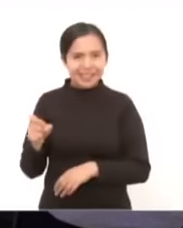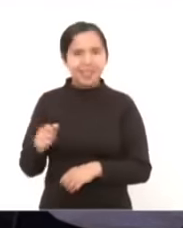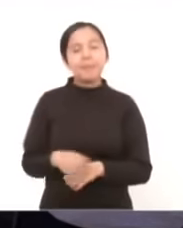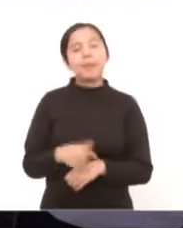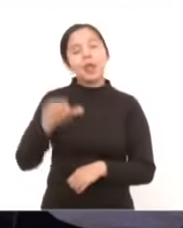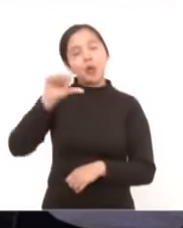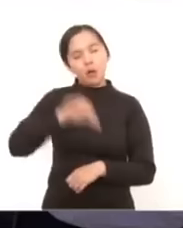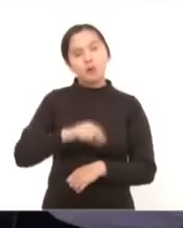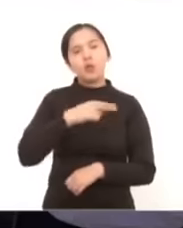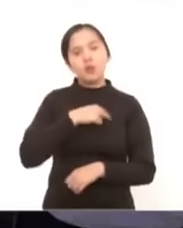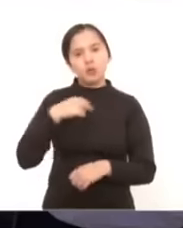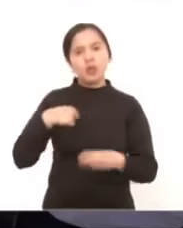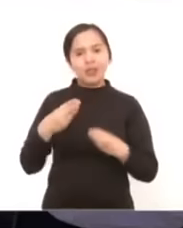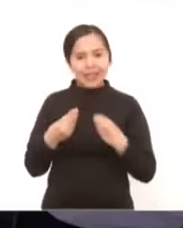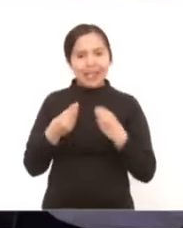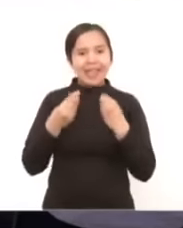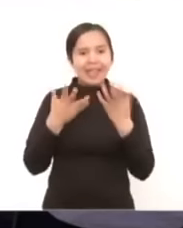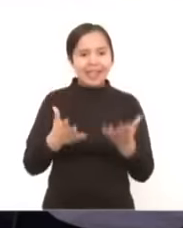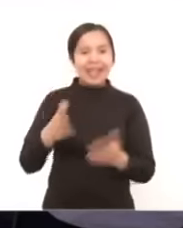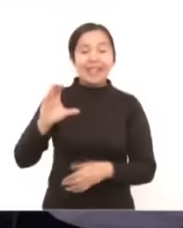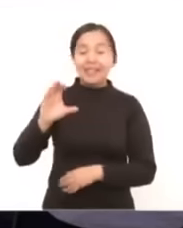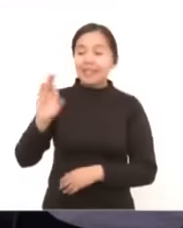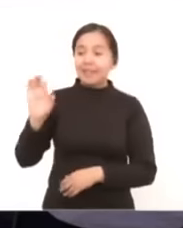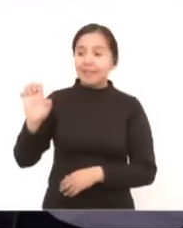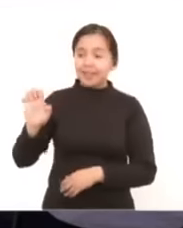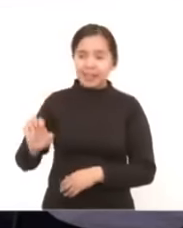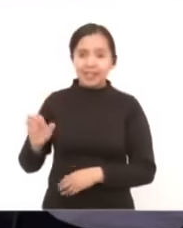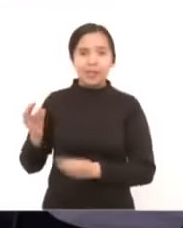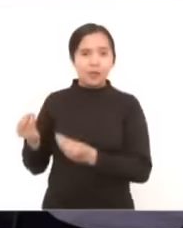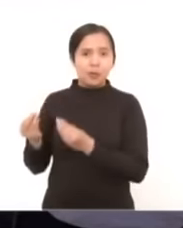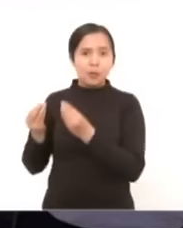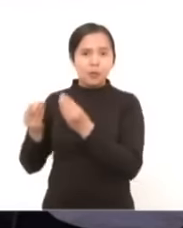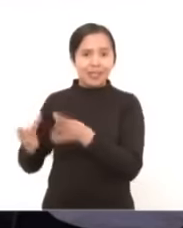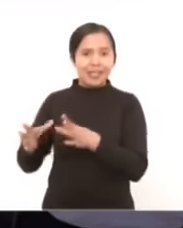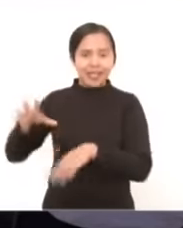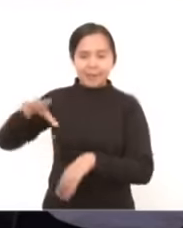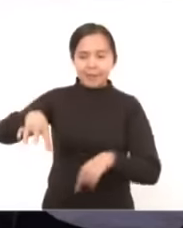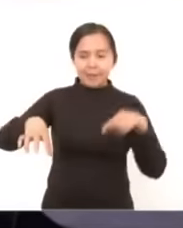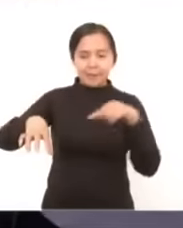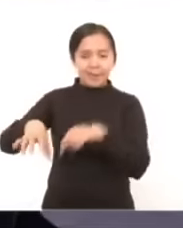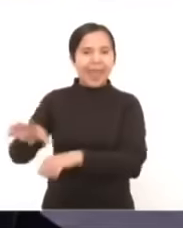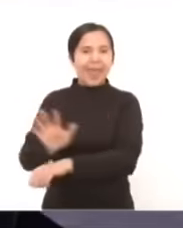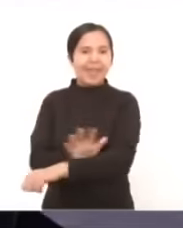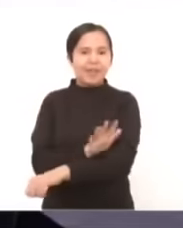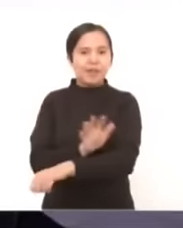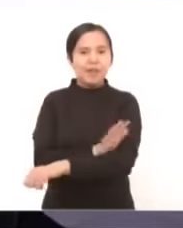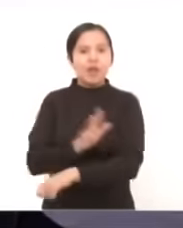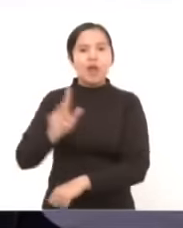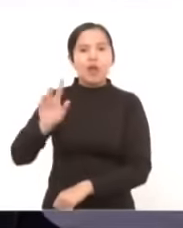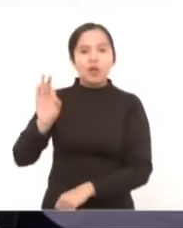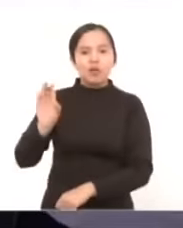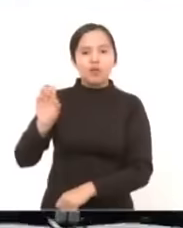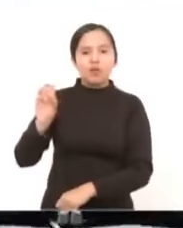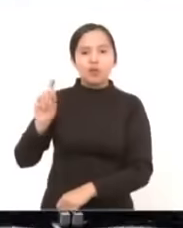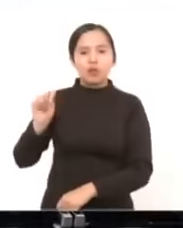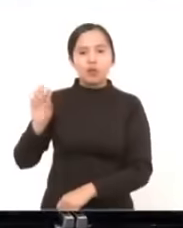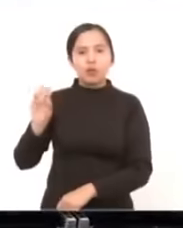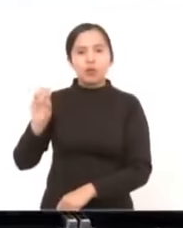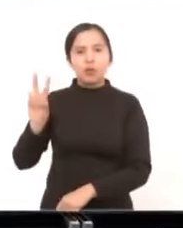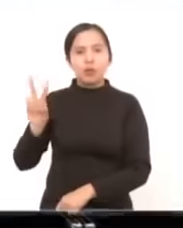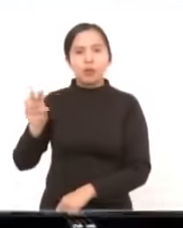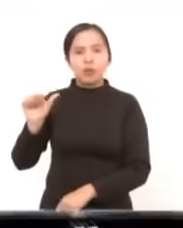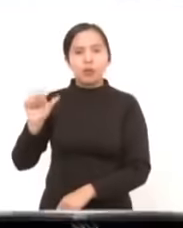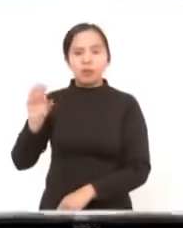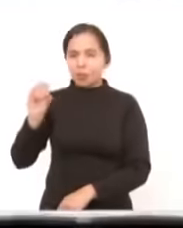entregándole a la Comisión Federal de Electricidad la planta fotovoltaica más grande del